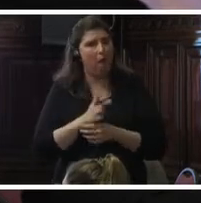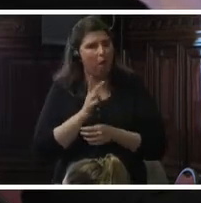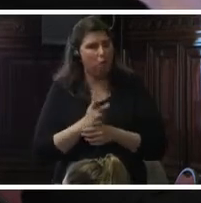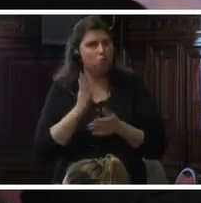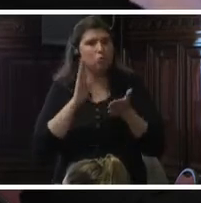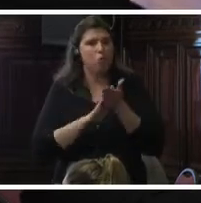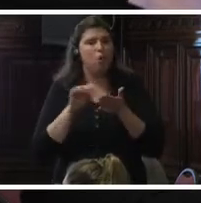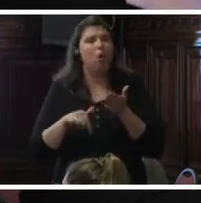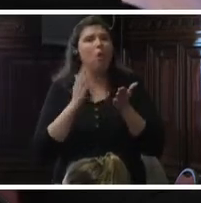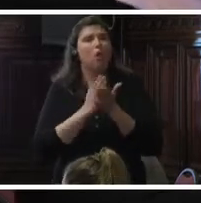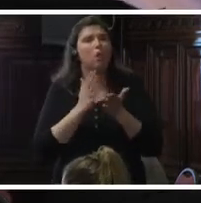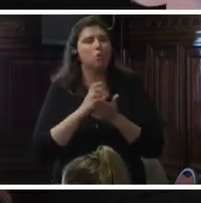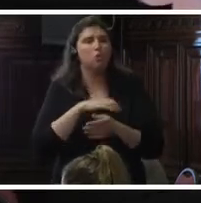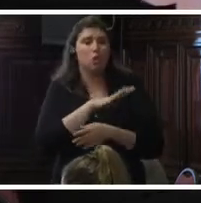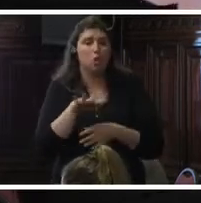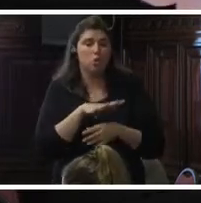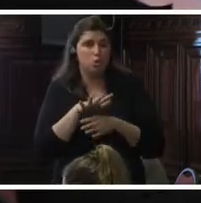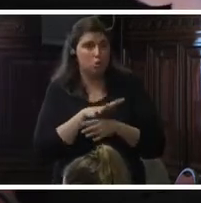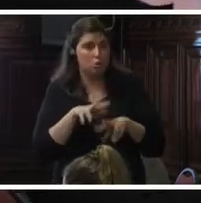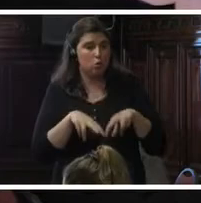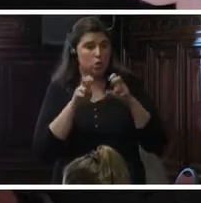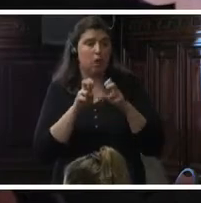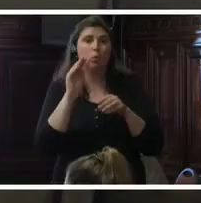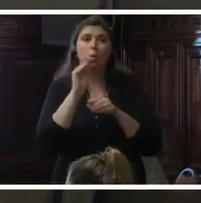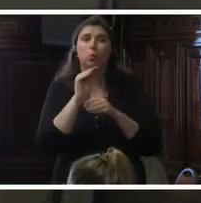y reproductiva y los derechos sociales, económicos y culturales.